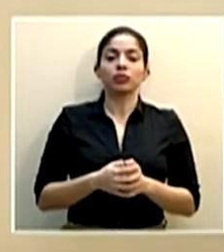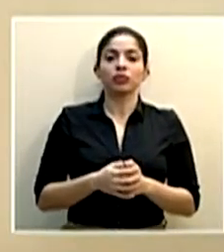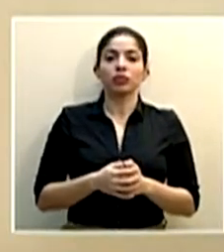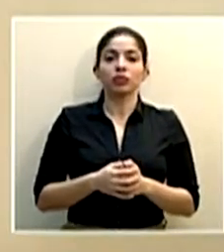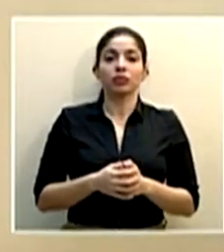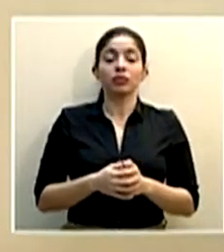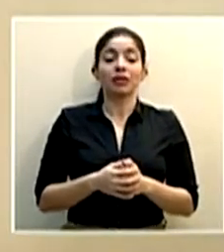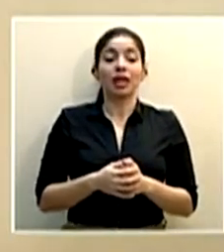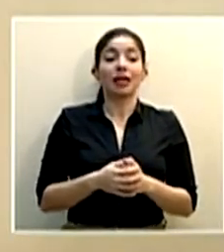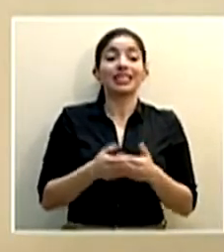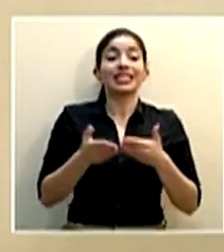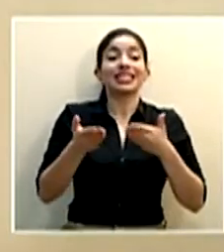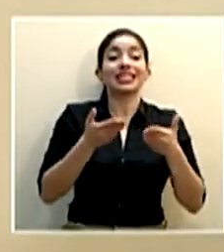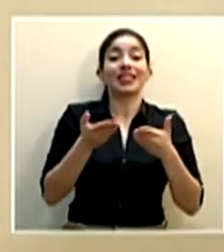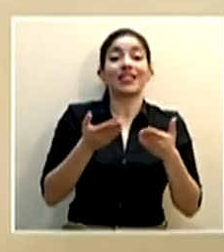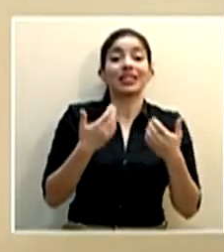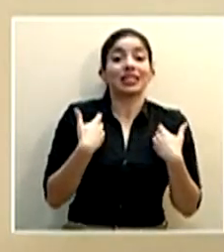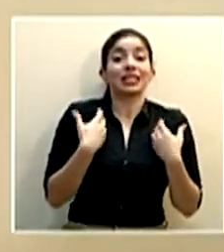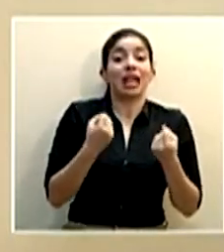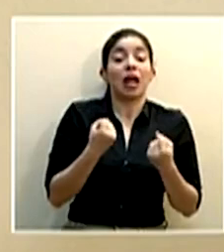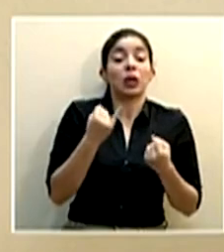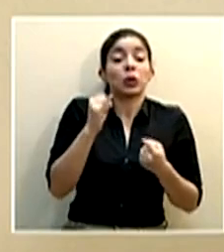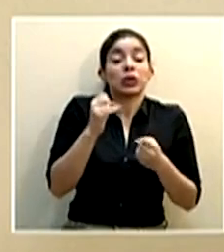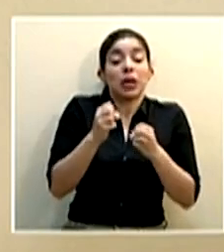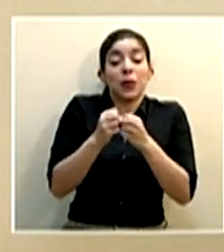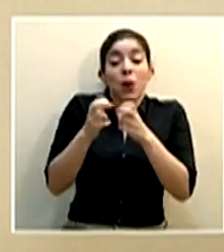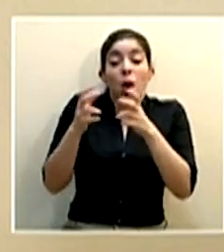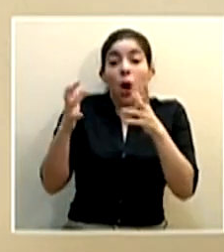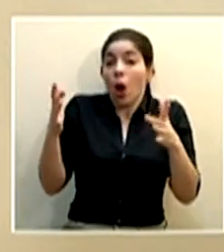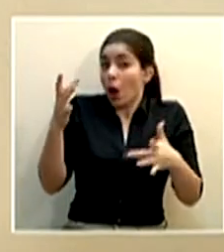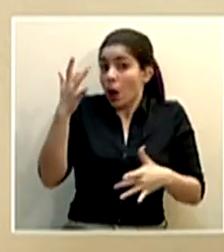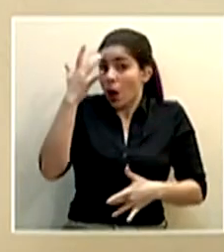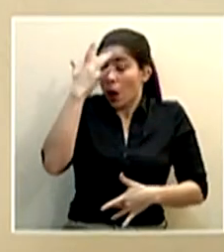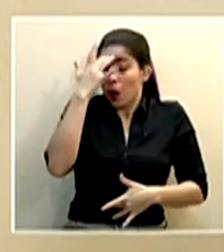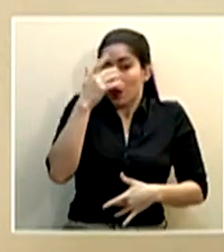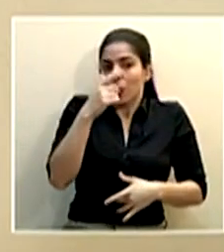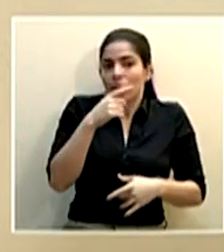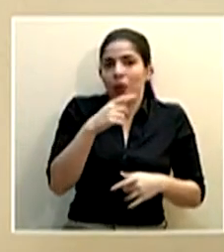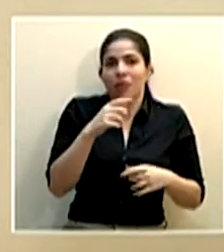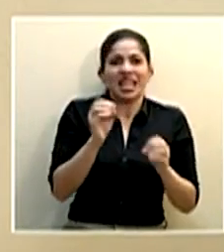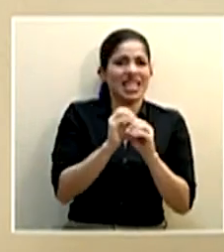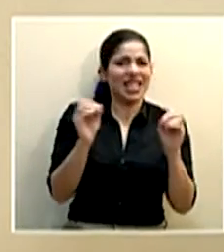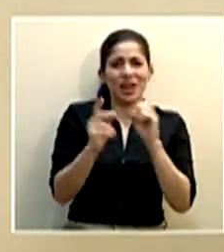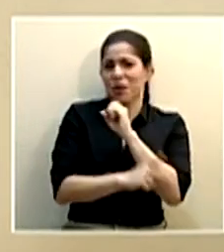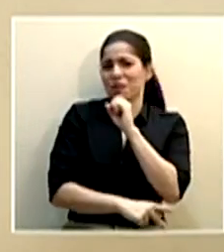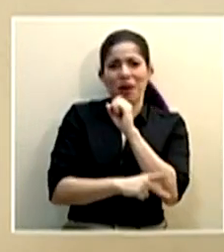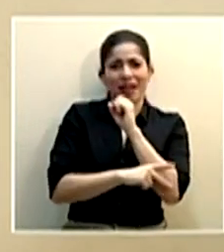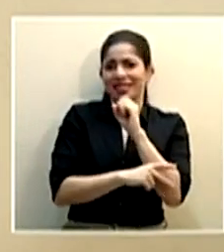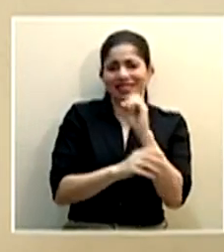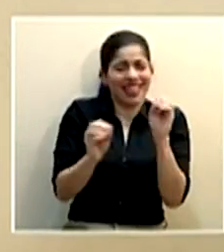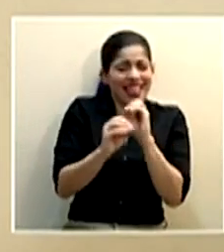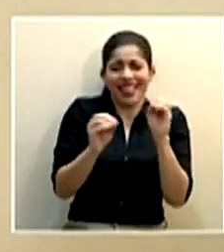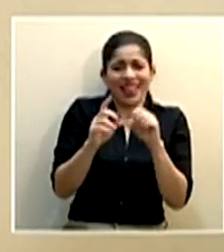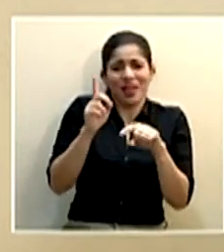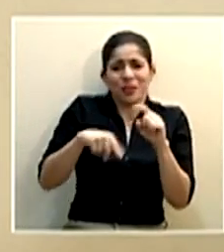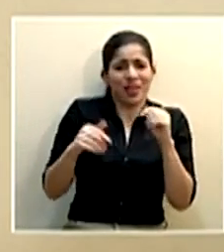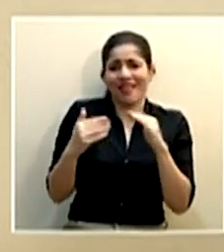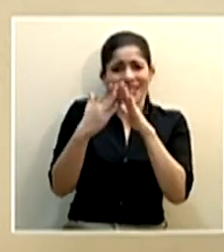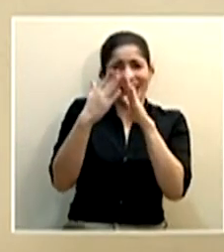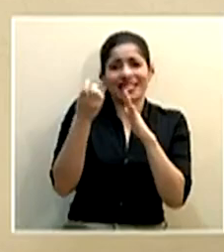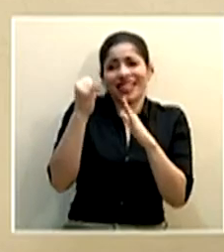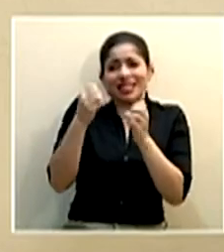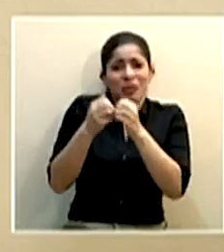la saturación de los servicios si tenemos un aumento exponencial no lo ha podido afrontar ningún país del mundo nadie nadie lo puede afrontar